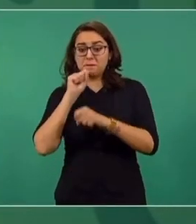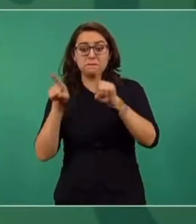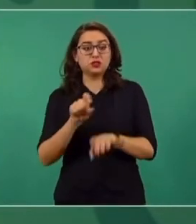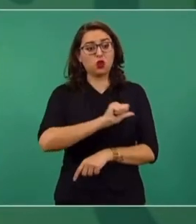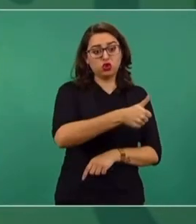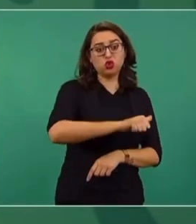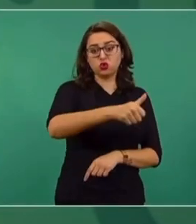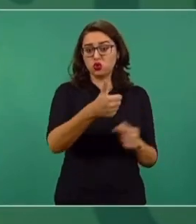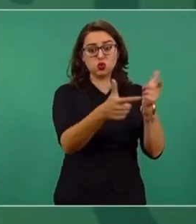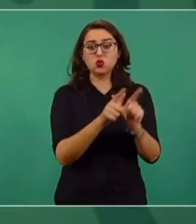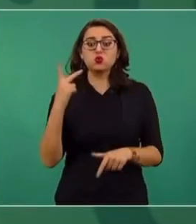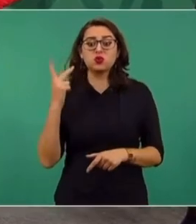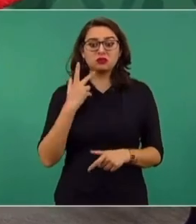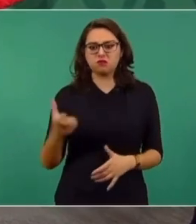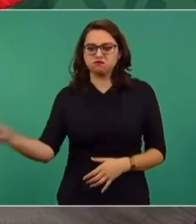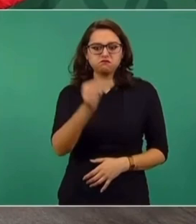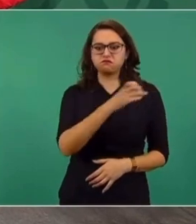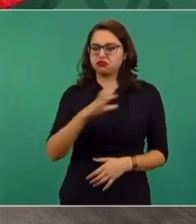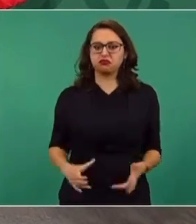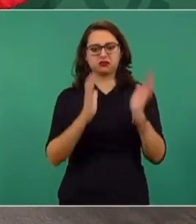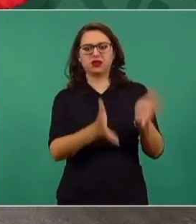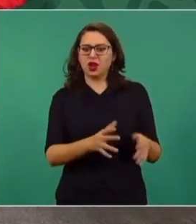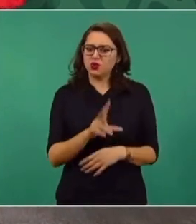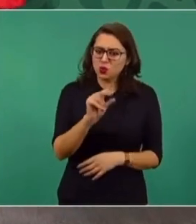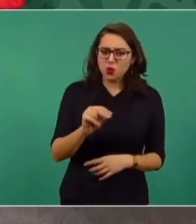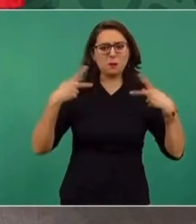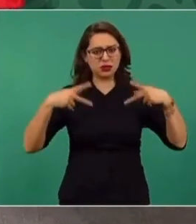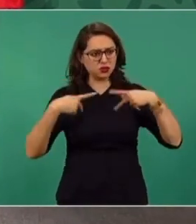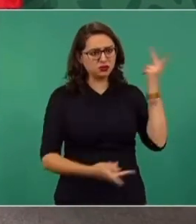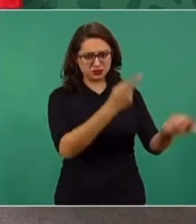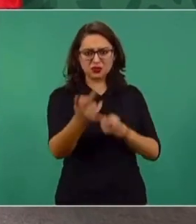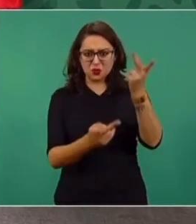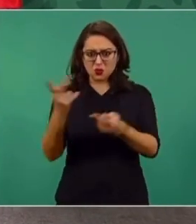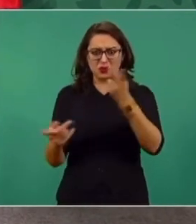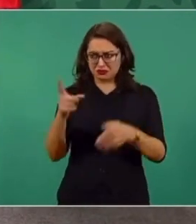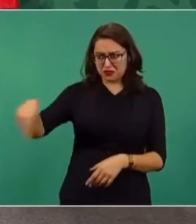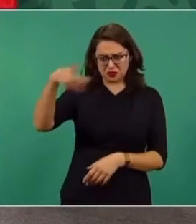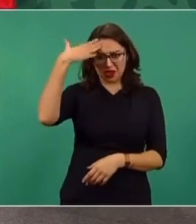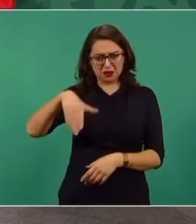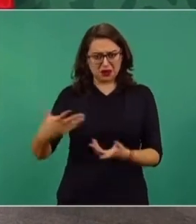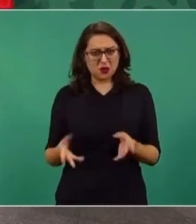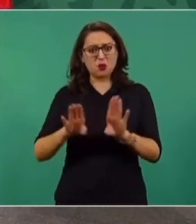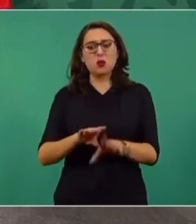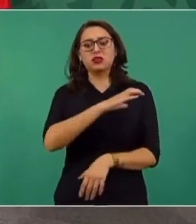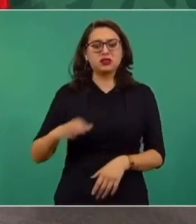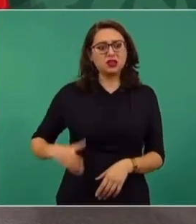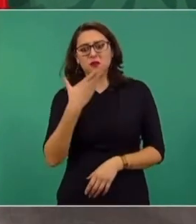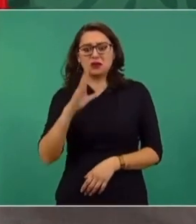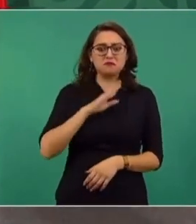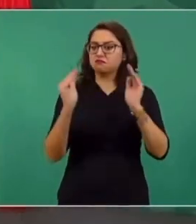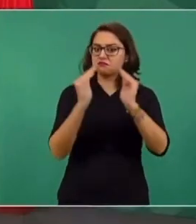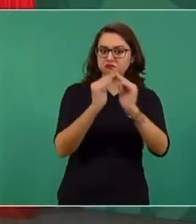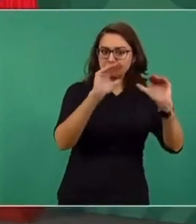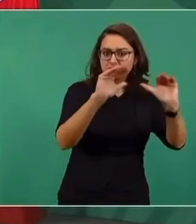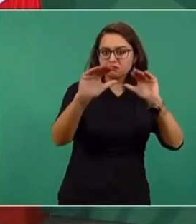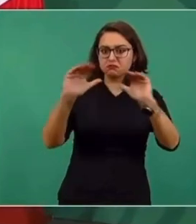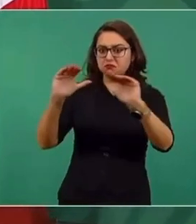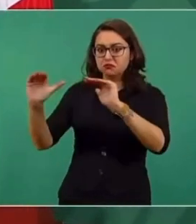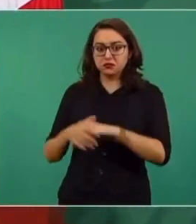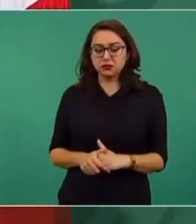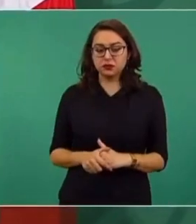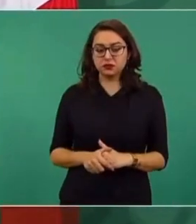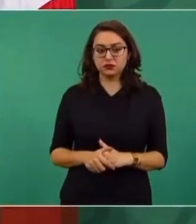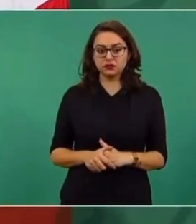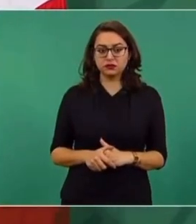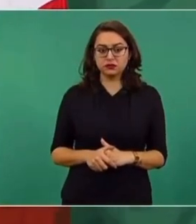que no haya imposición, para eso están las encuestas, y que le den la oportunidad al pueblo. El pueblo sabe quién es quién. ¿Conoces